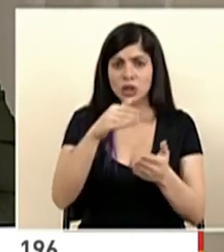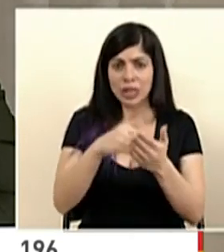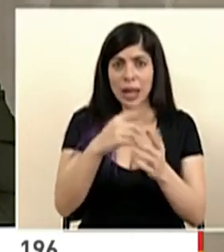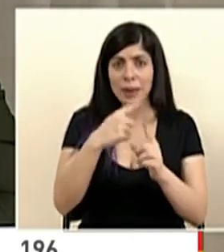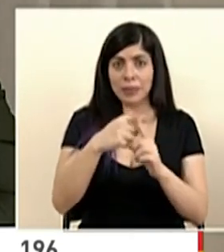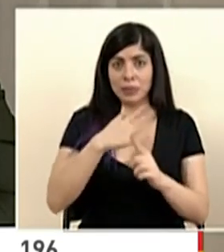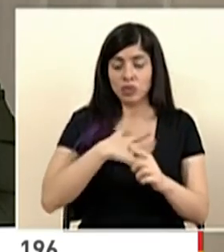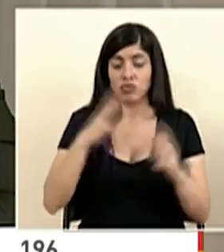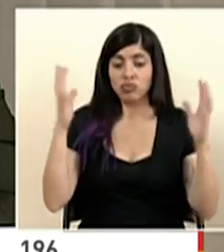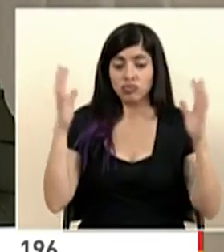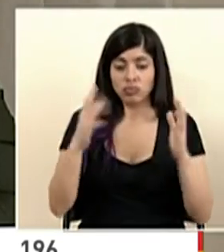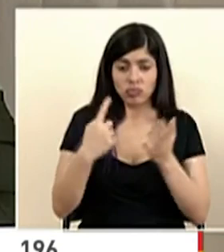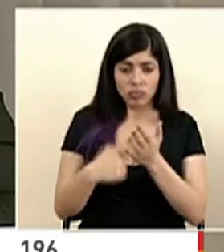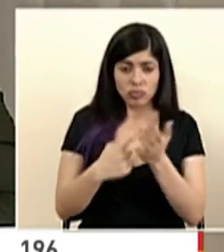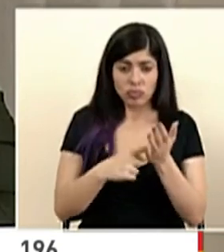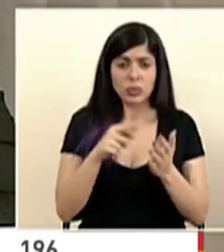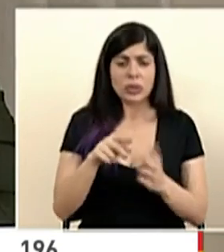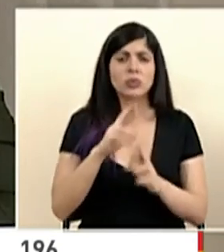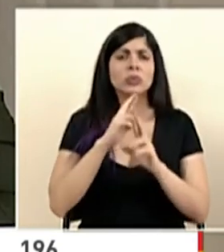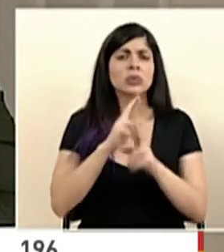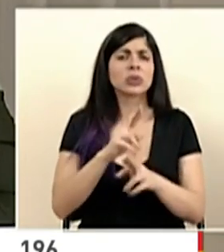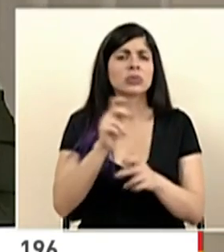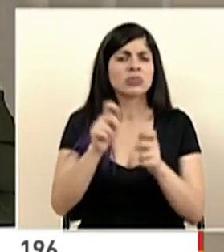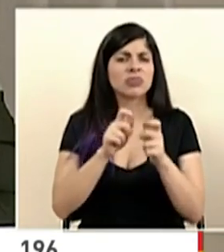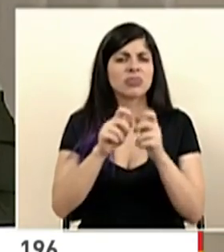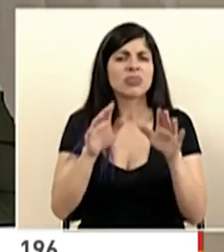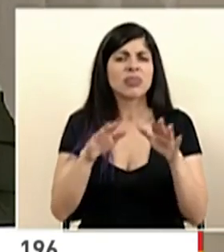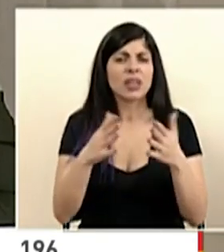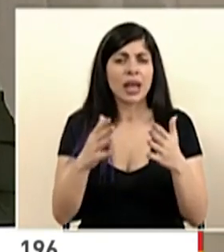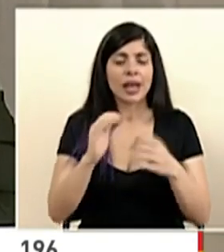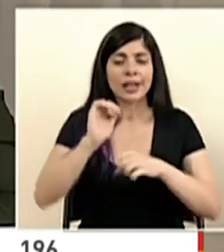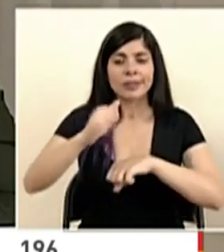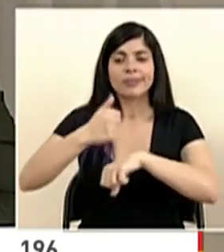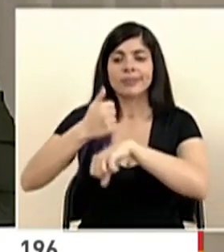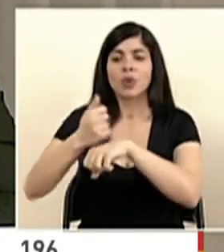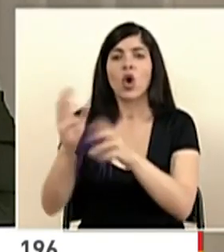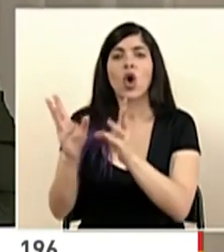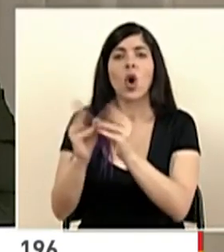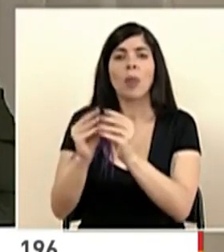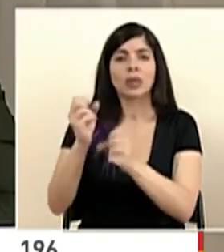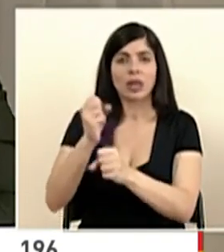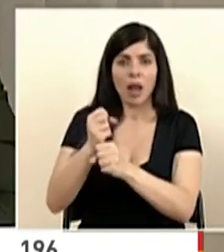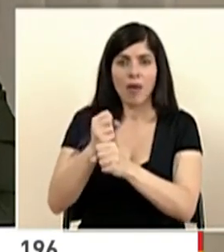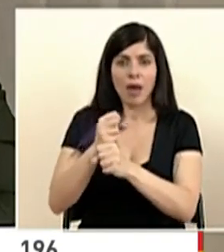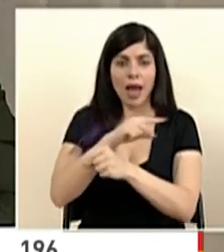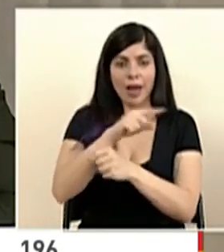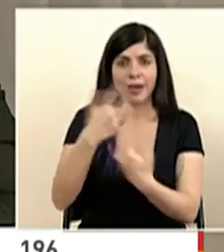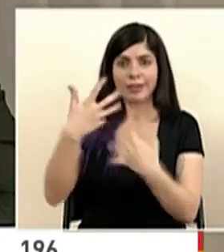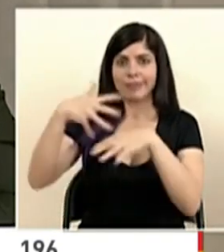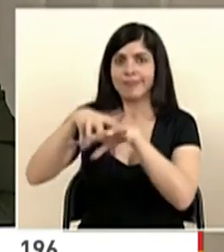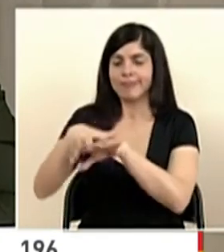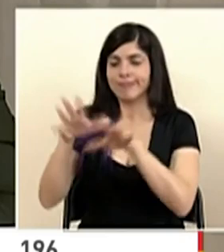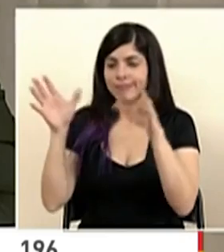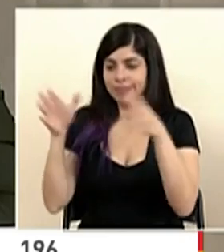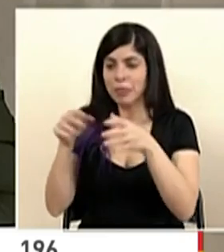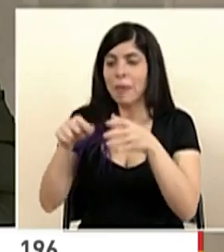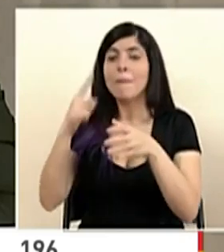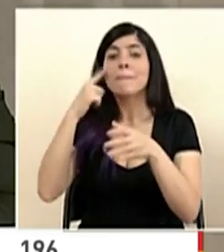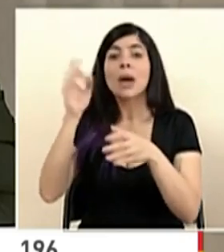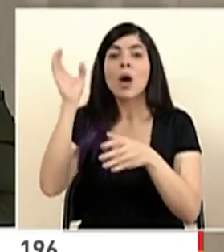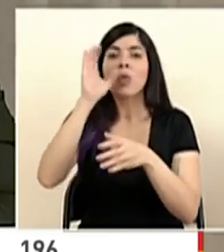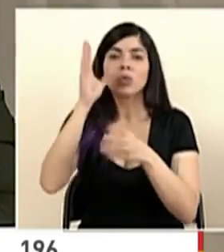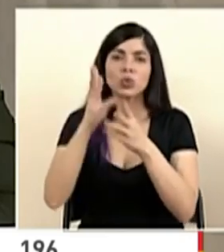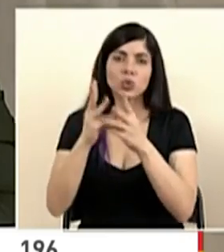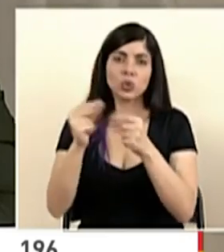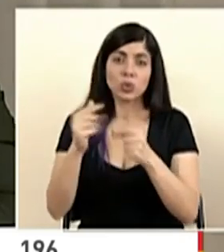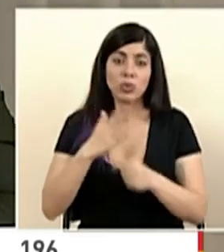persona, derivó un hecho concreto, que es que se conformó una comisión de trabajo mixta para buscar soluciones. Y ahí está la